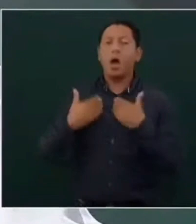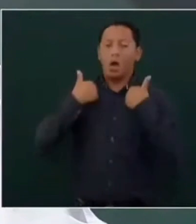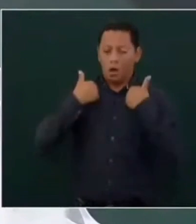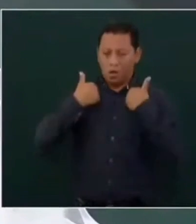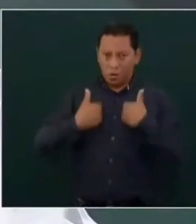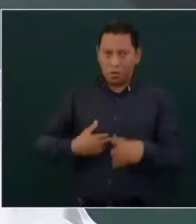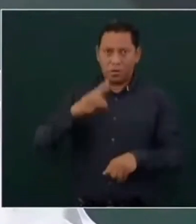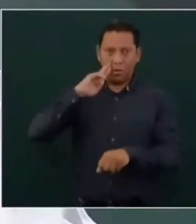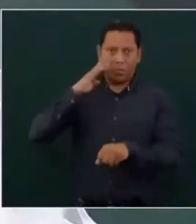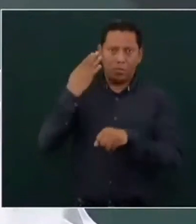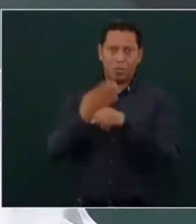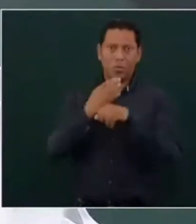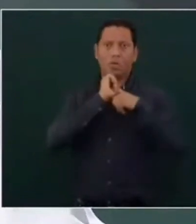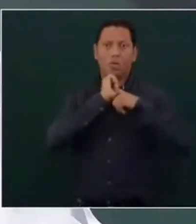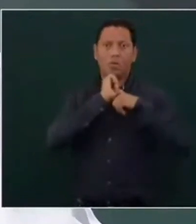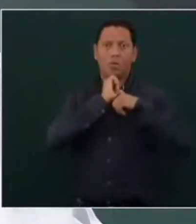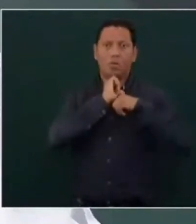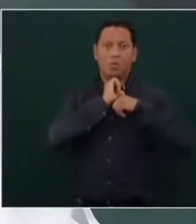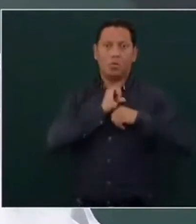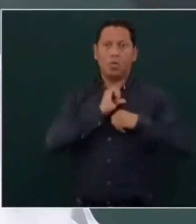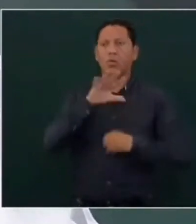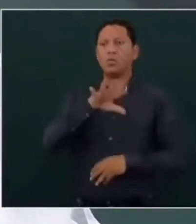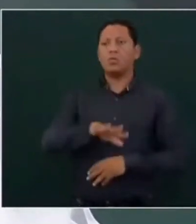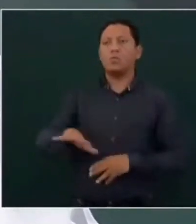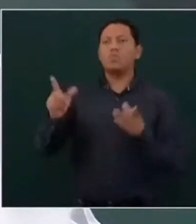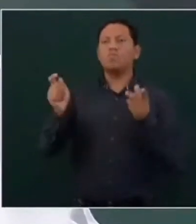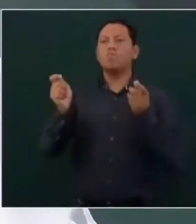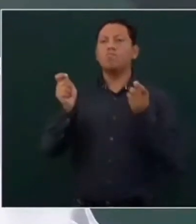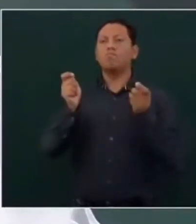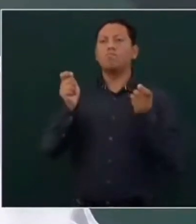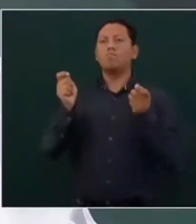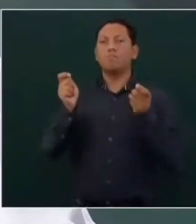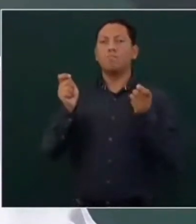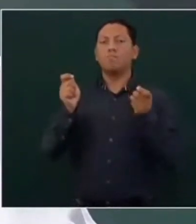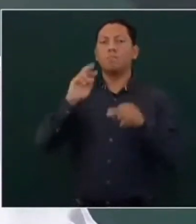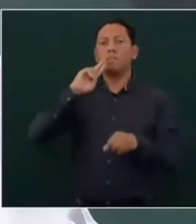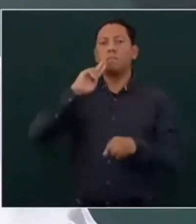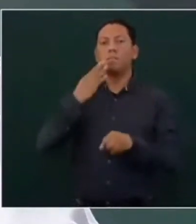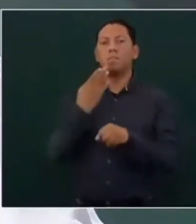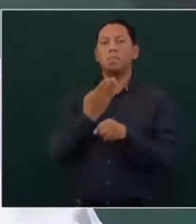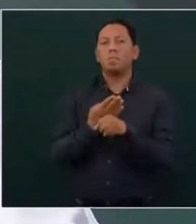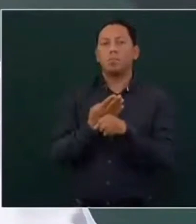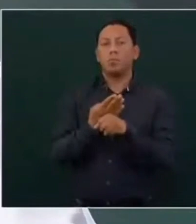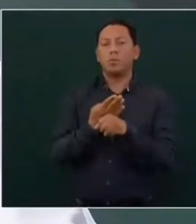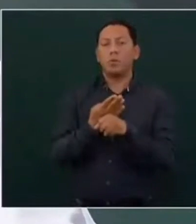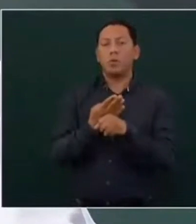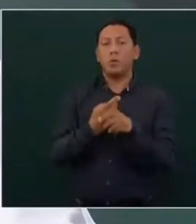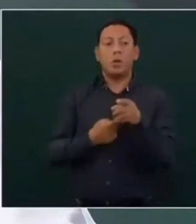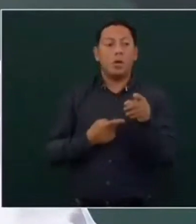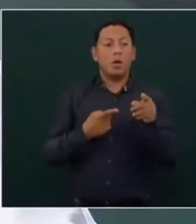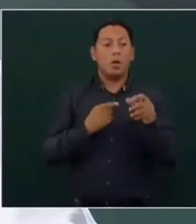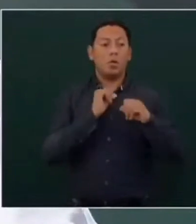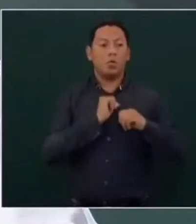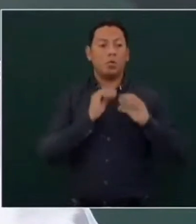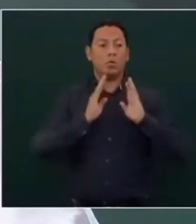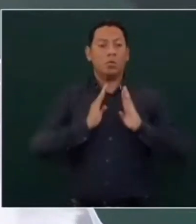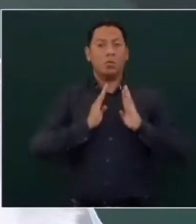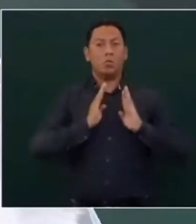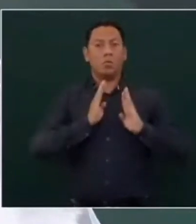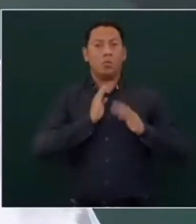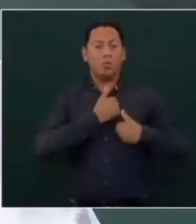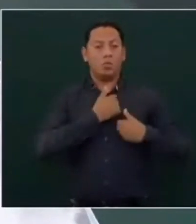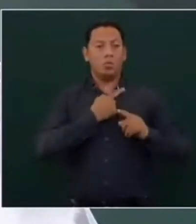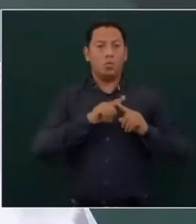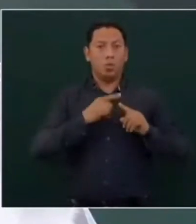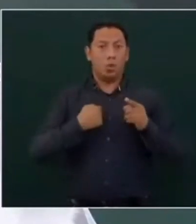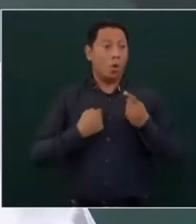supremo de las fuerzas armadas entonces nunca voy a dar la orden de reprimir al pueblo nunca